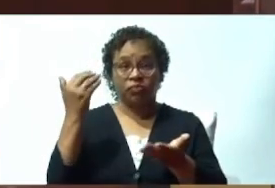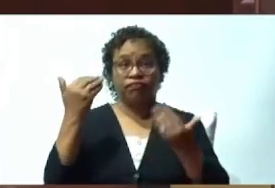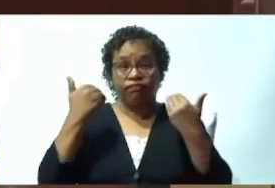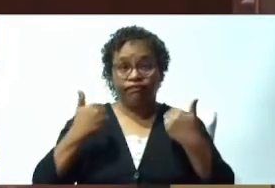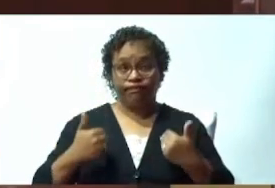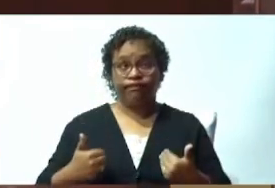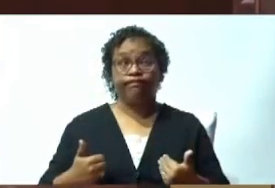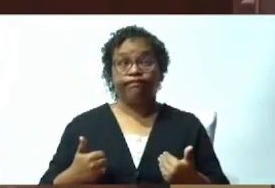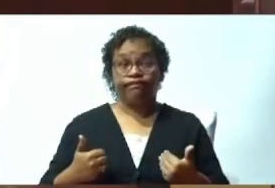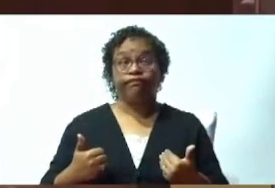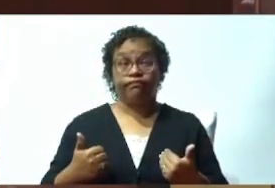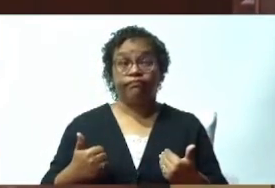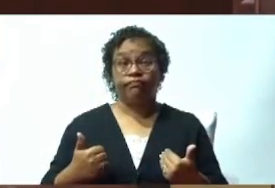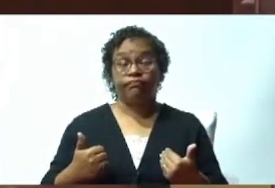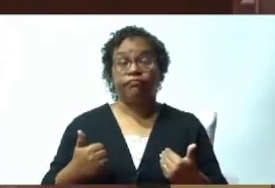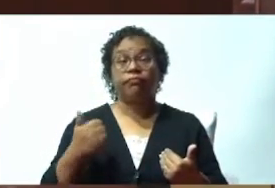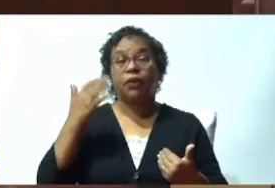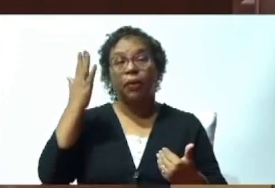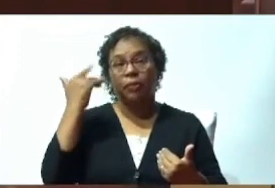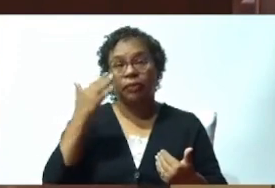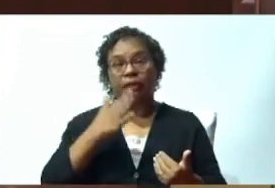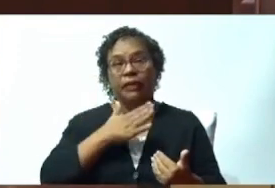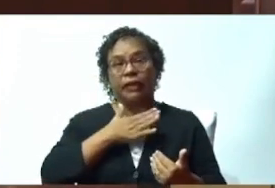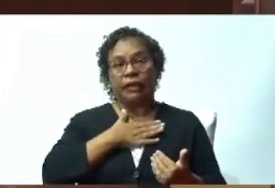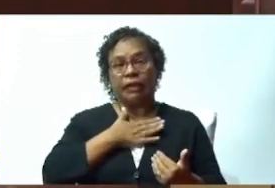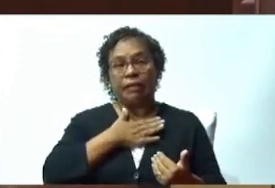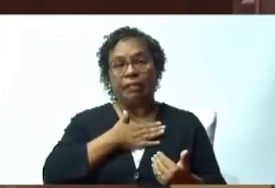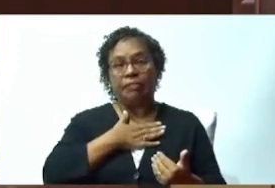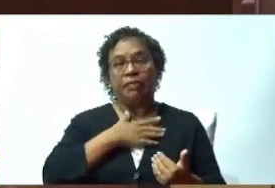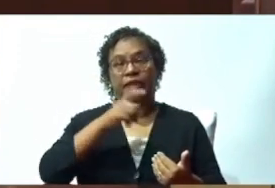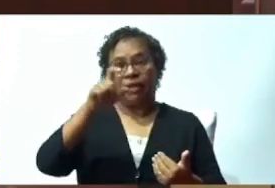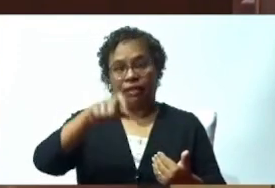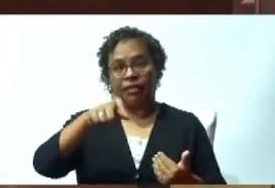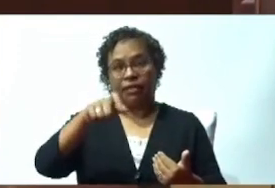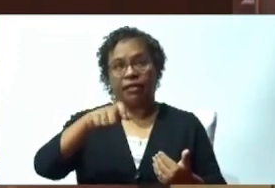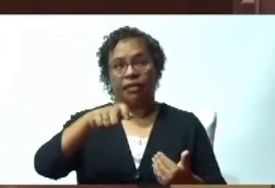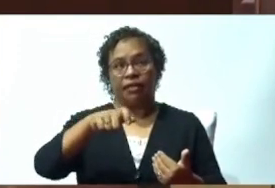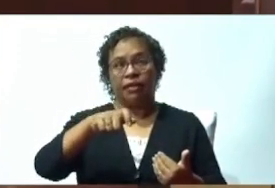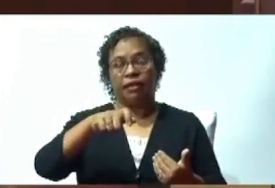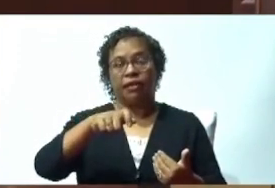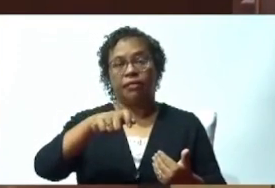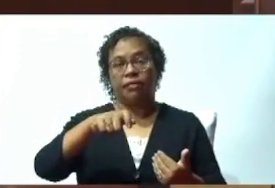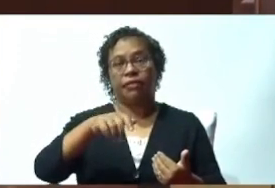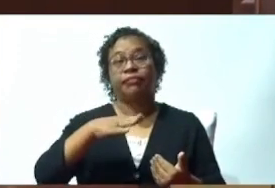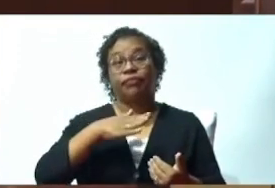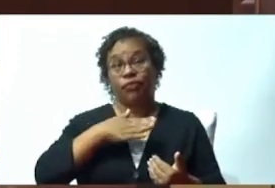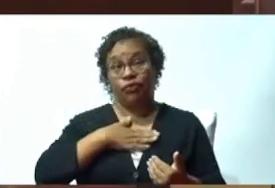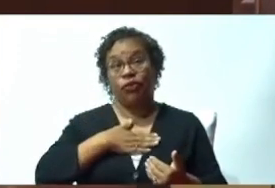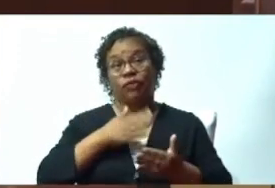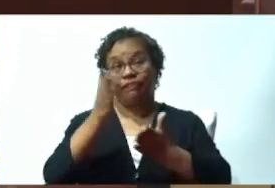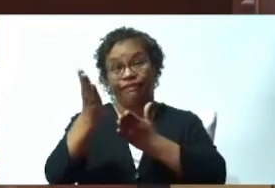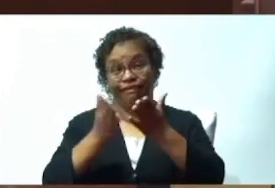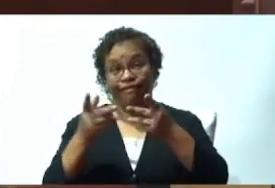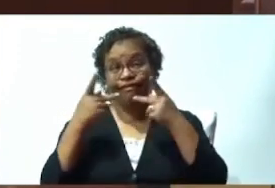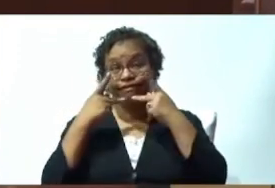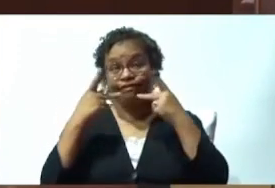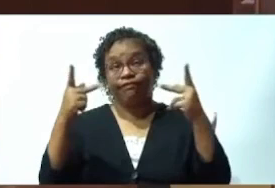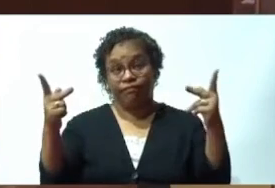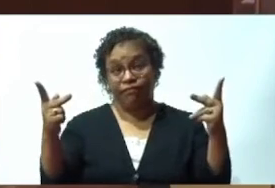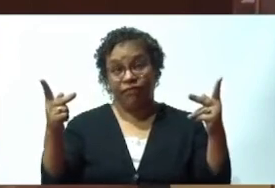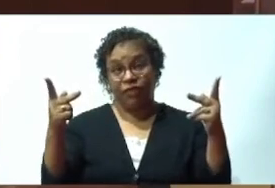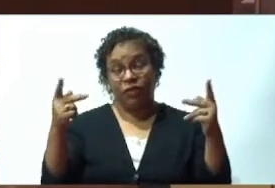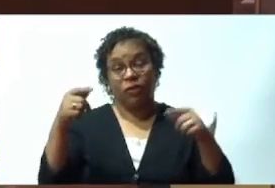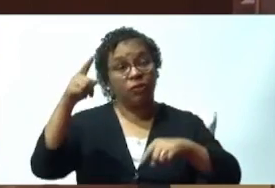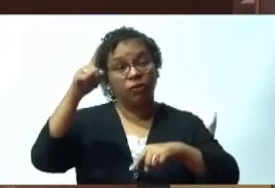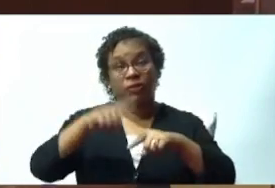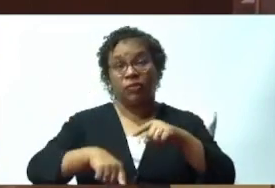y estamos aquí cumpliendo con nuestro deber porque el servicio público no puede paralizarse por una